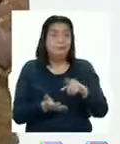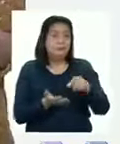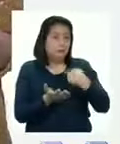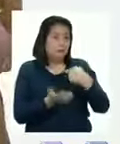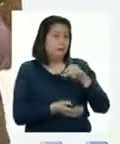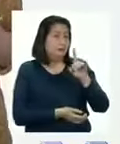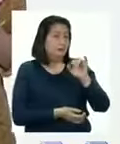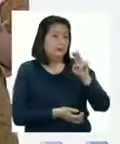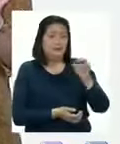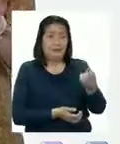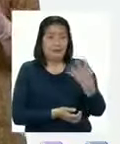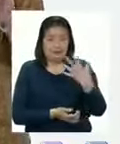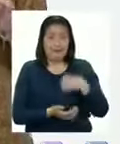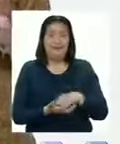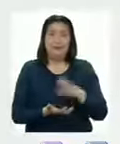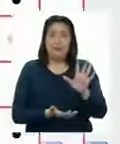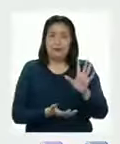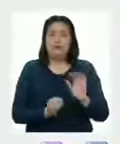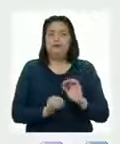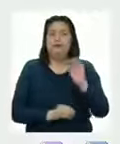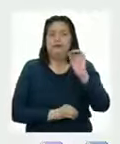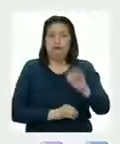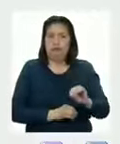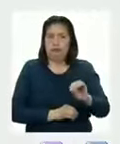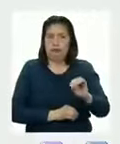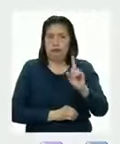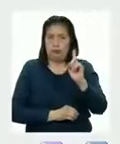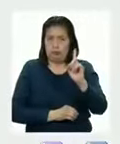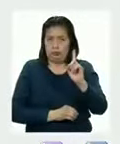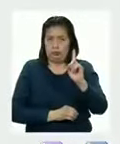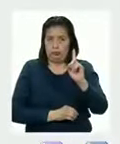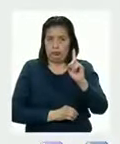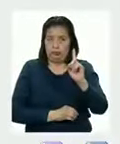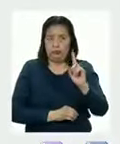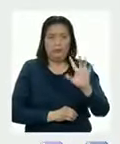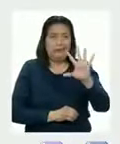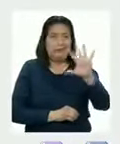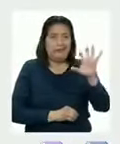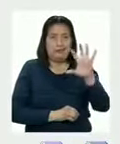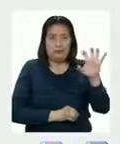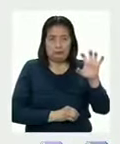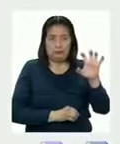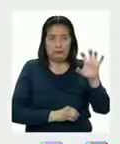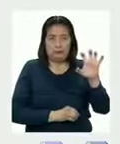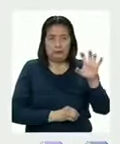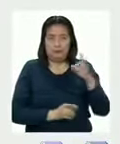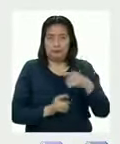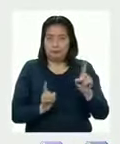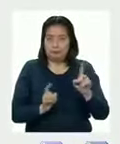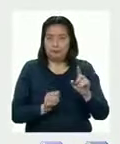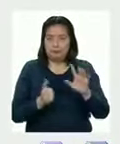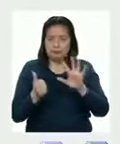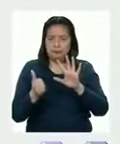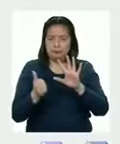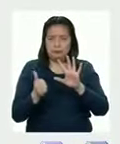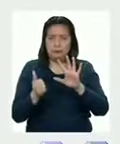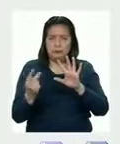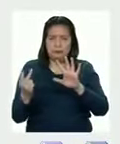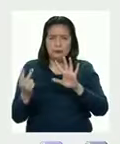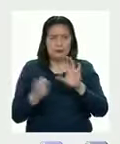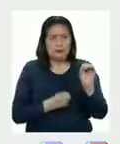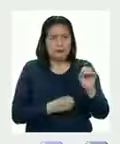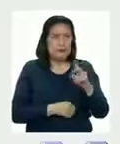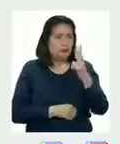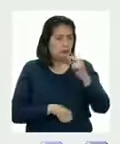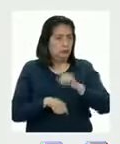Daniela me escribe y nos dice que ella ha colocado una piedrita en la casilla del quinientos Pero para el setenta usa